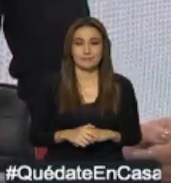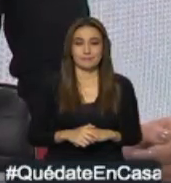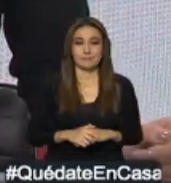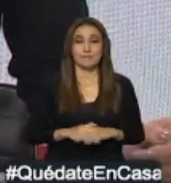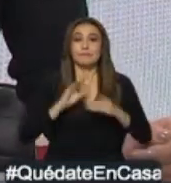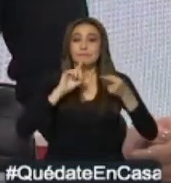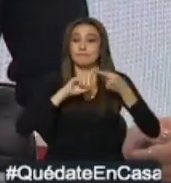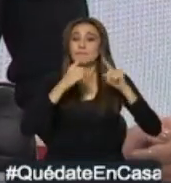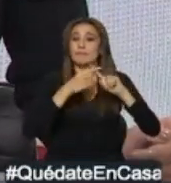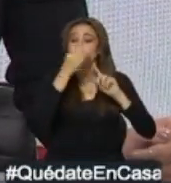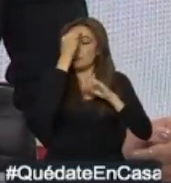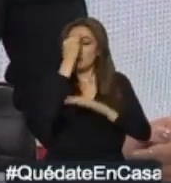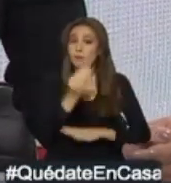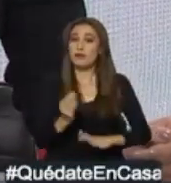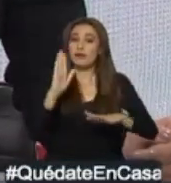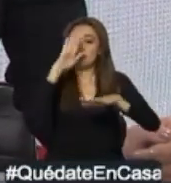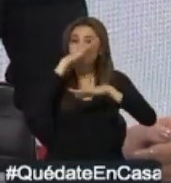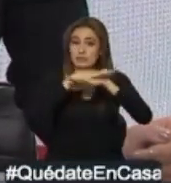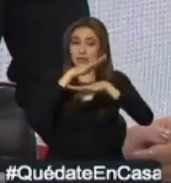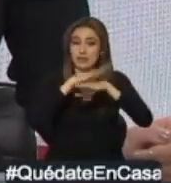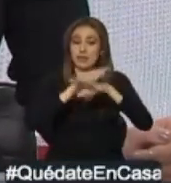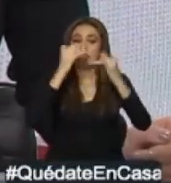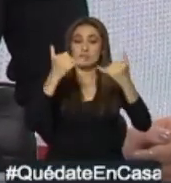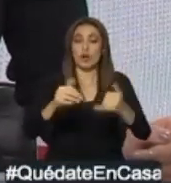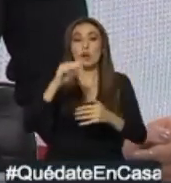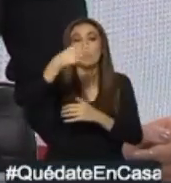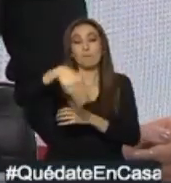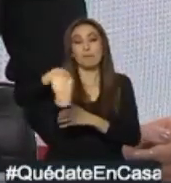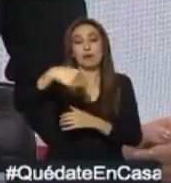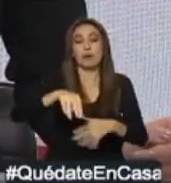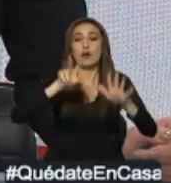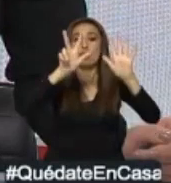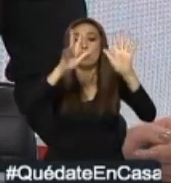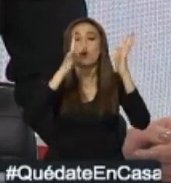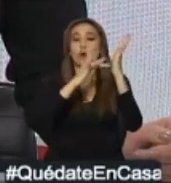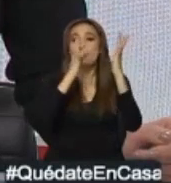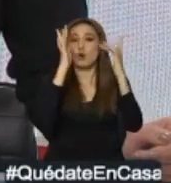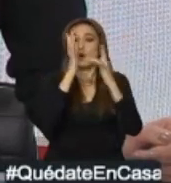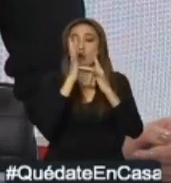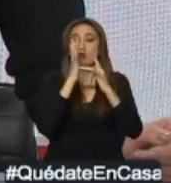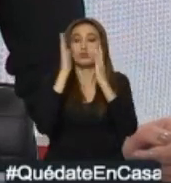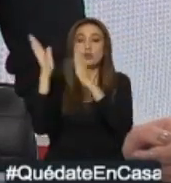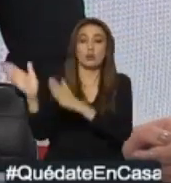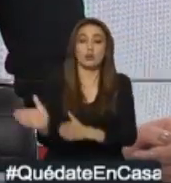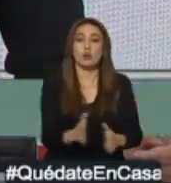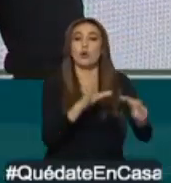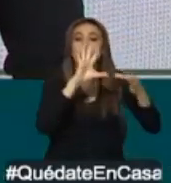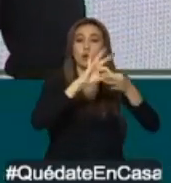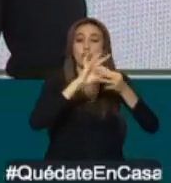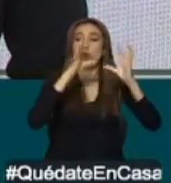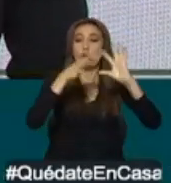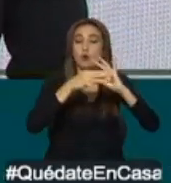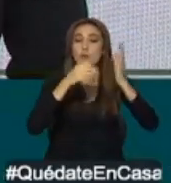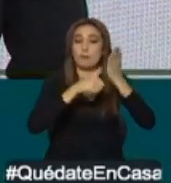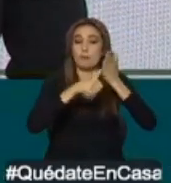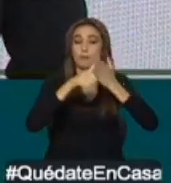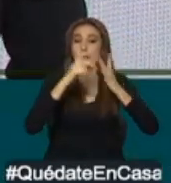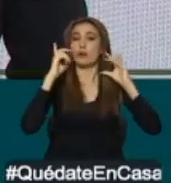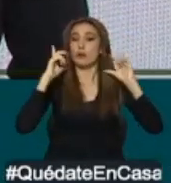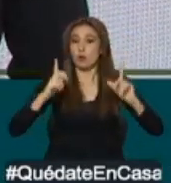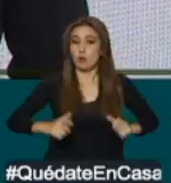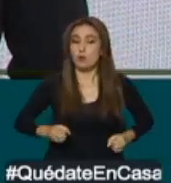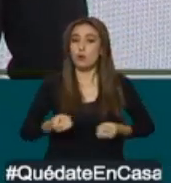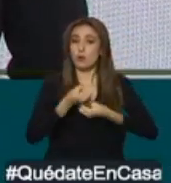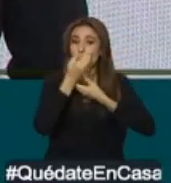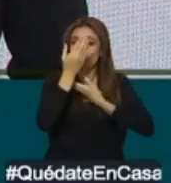Amigas y amigos de todo el país, buenas tardes. Hoy es miércoles 8 de abril y en esta cadena nacional intervendrá Juan Carlos Ceballos, el ex ministro de